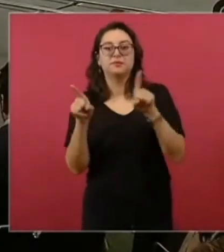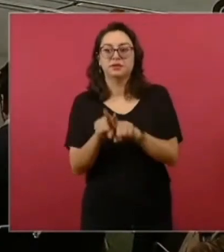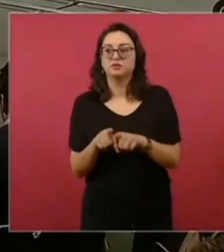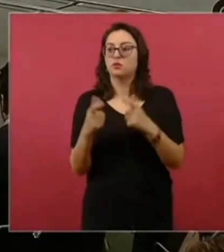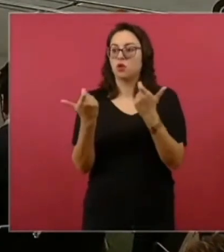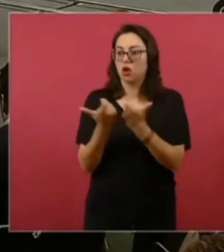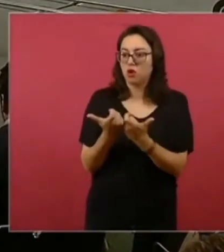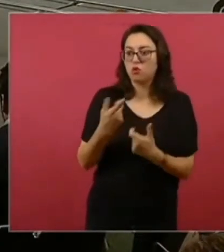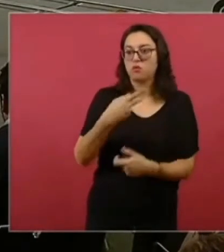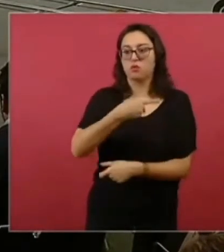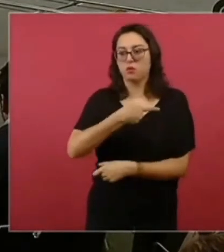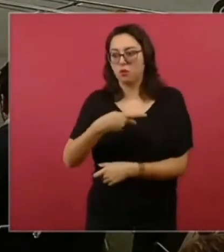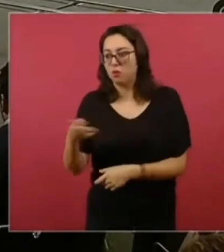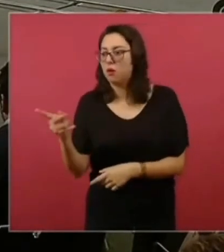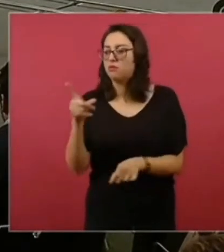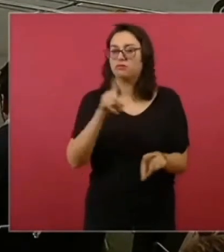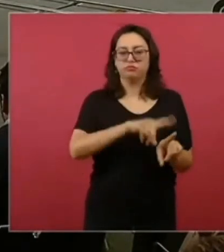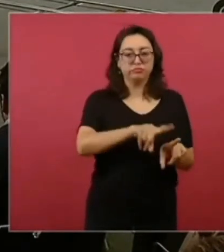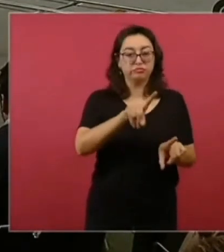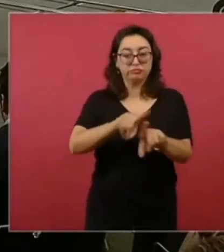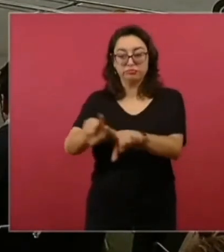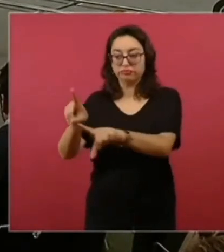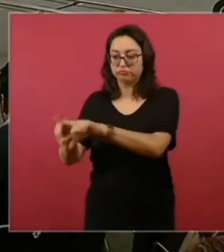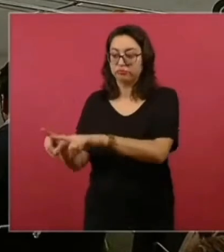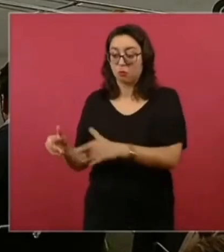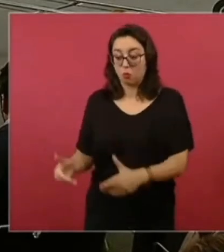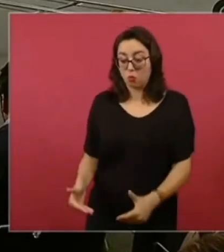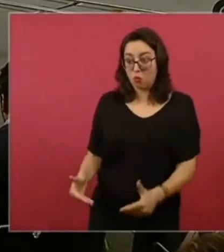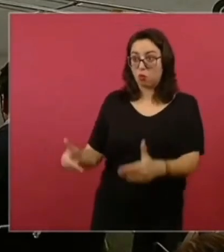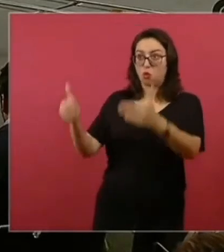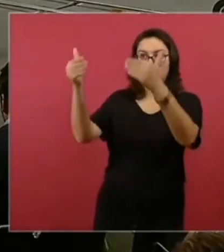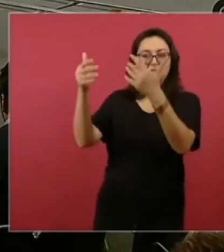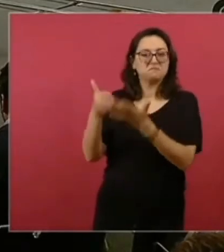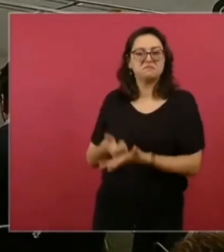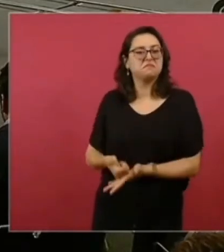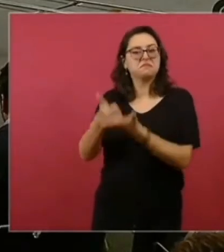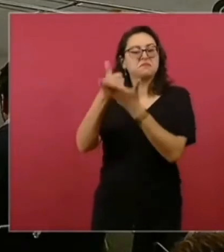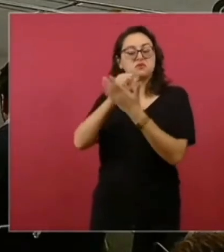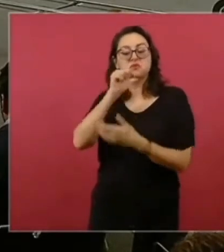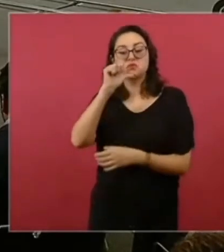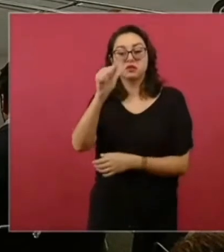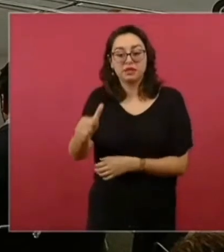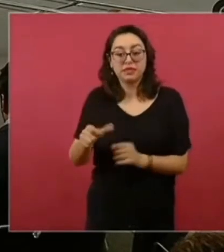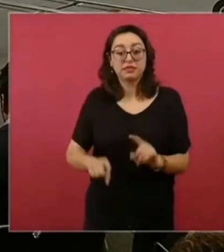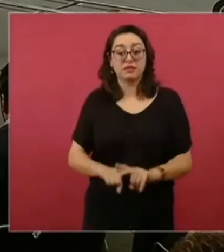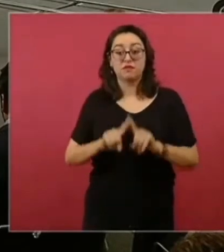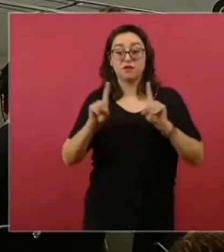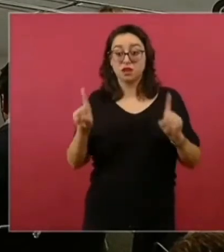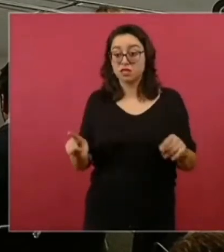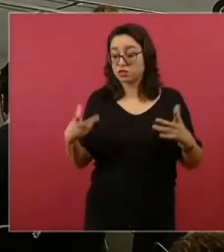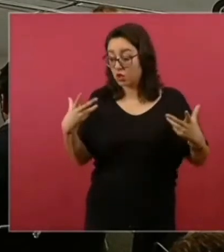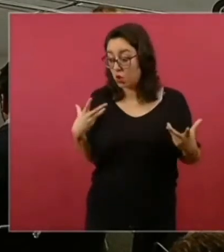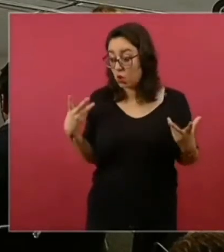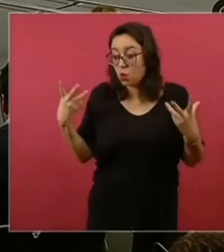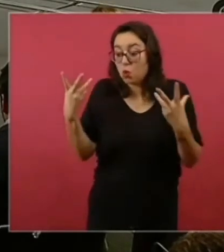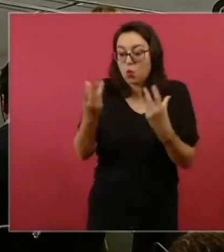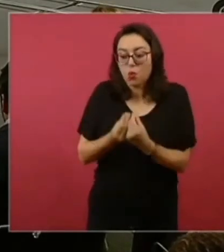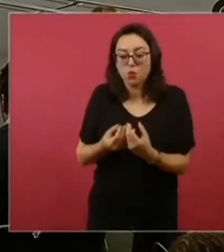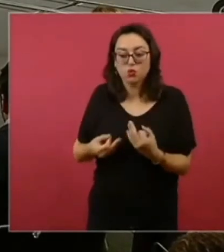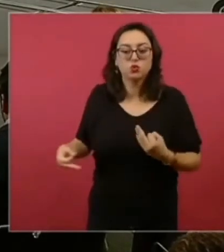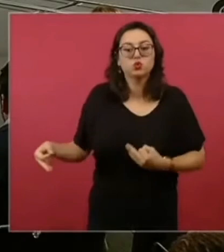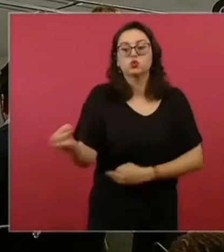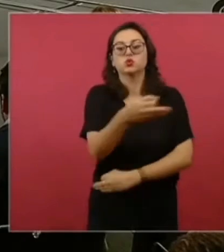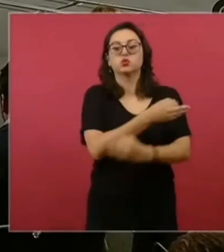al otro lado del mundo. Entonces, si nos cooperamos, si ayudamos, si juntamos nuestros recursos y los unimos con los de otros